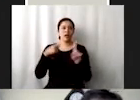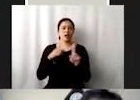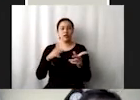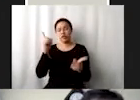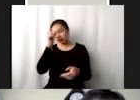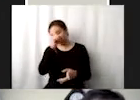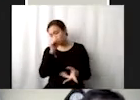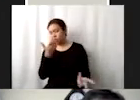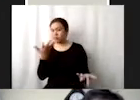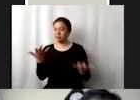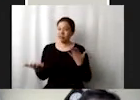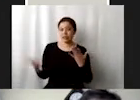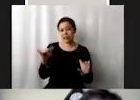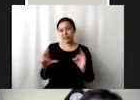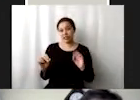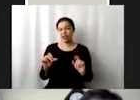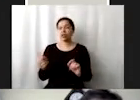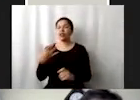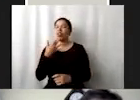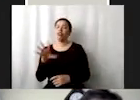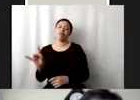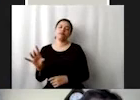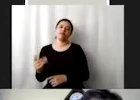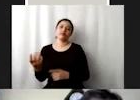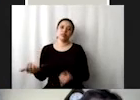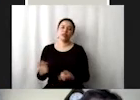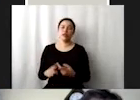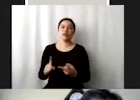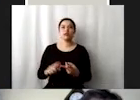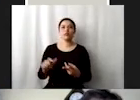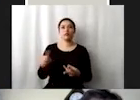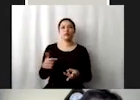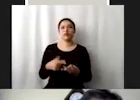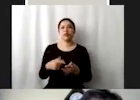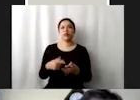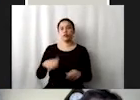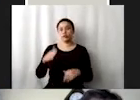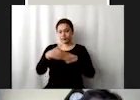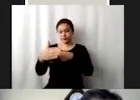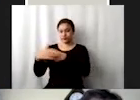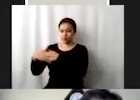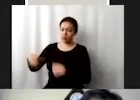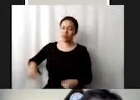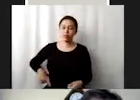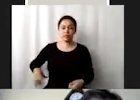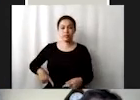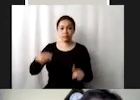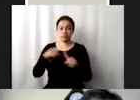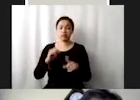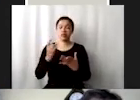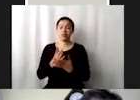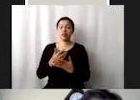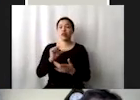muy ambiguas y muy vagas otras son muy simples otras hacen llamados específicos a los gobiernos otros hacen llamados a todos los